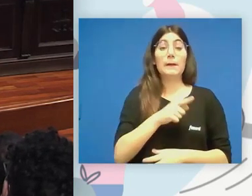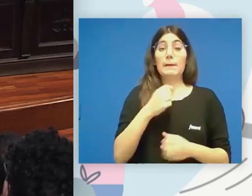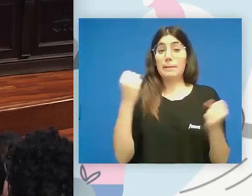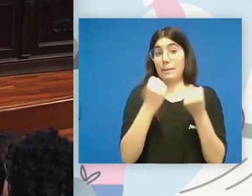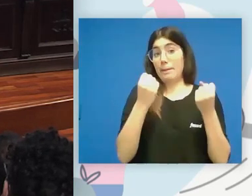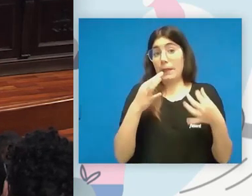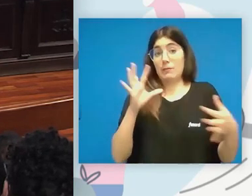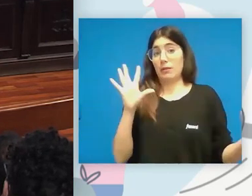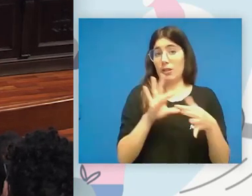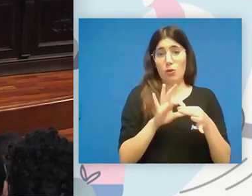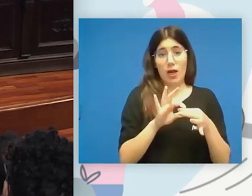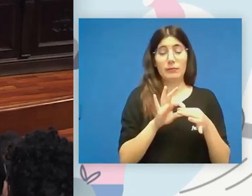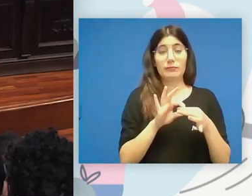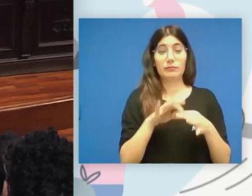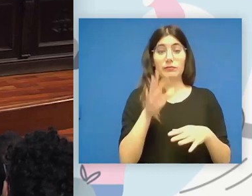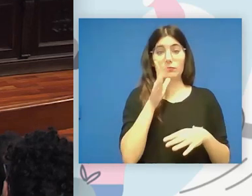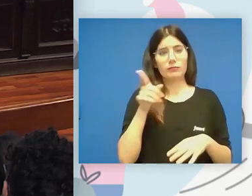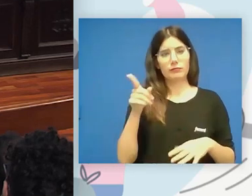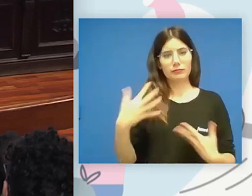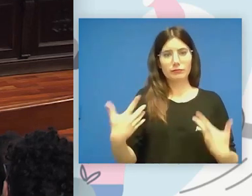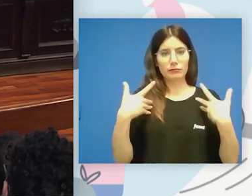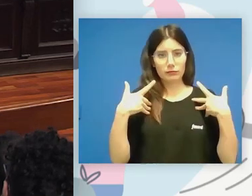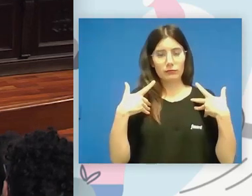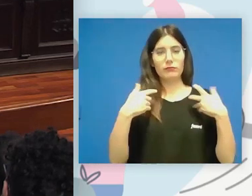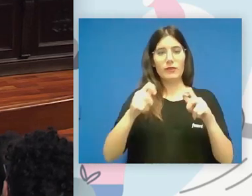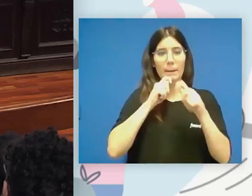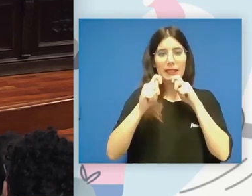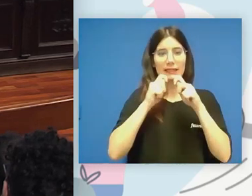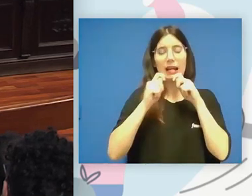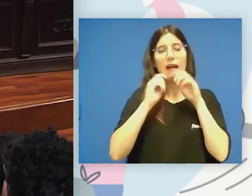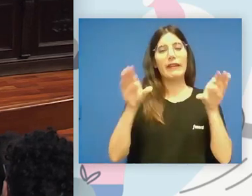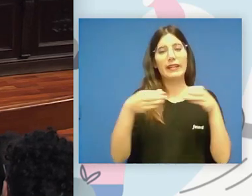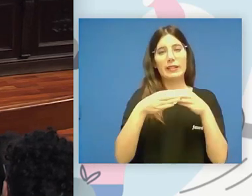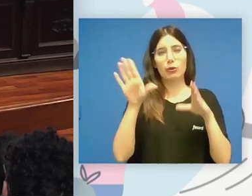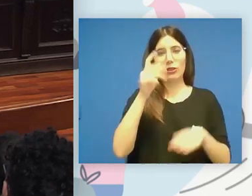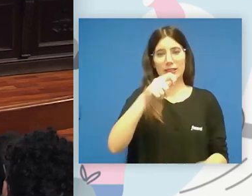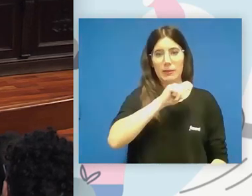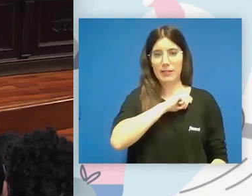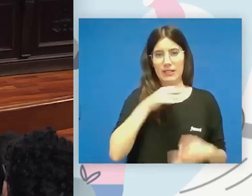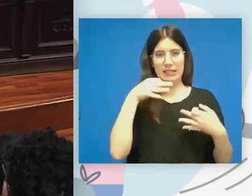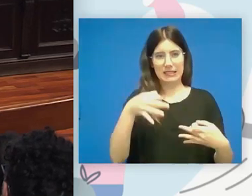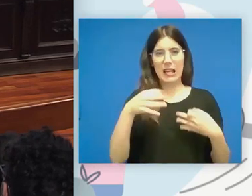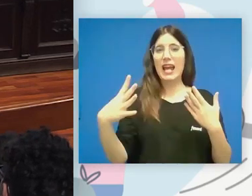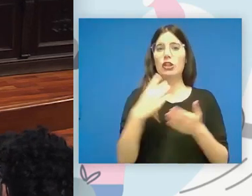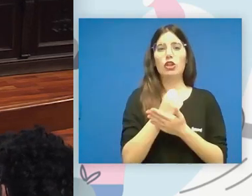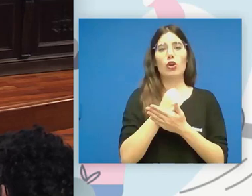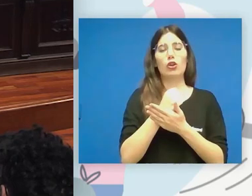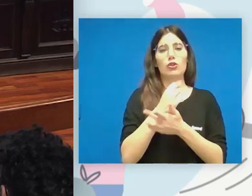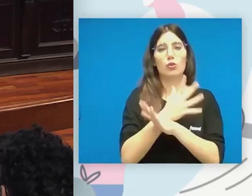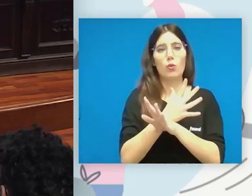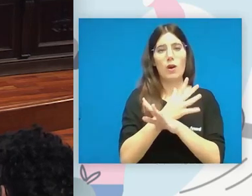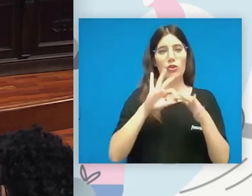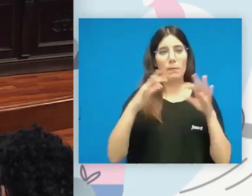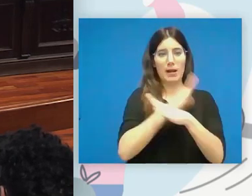vinculación, ya que ha sido responsable de prensa del equipo español en todos los Juegos Paralímpicos de verano y